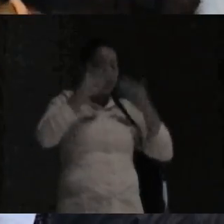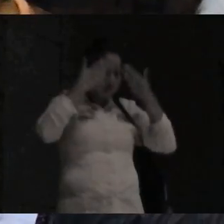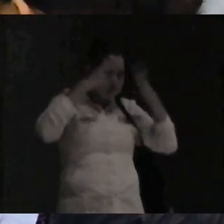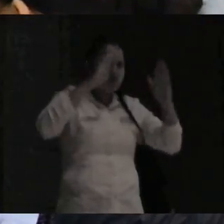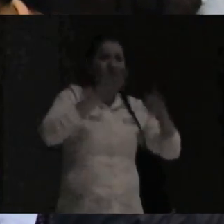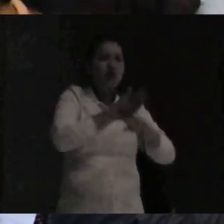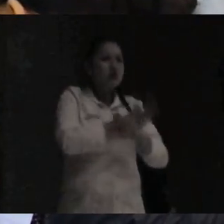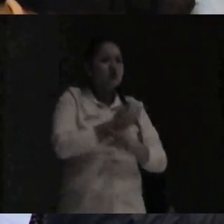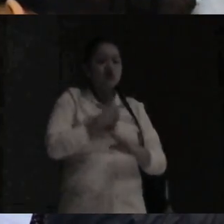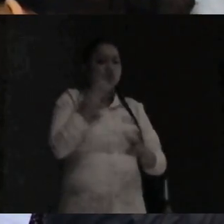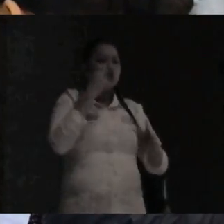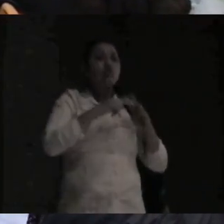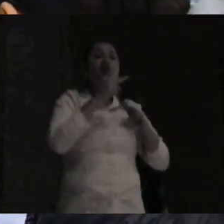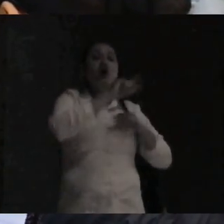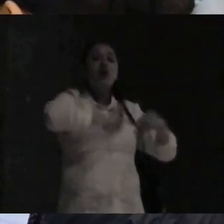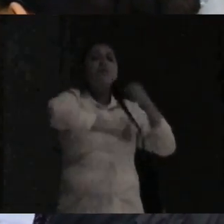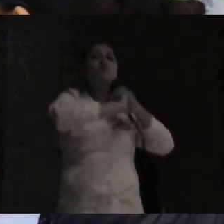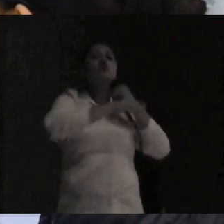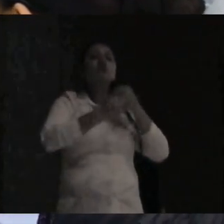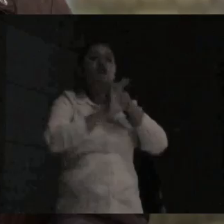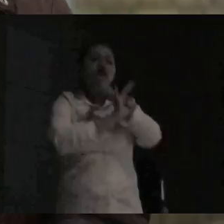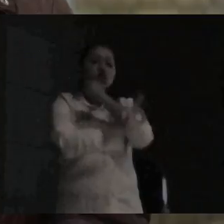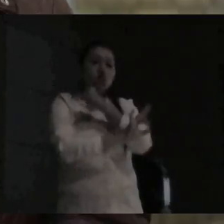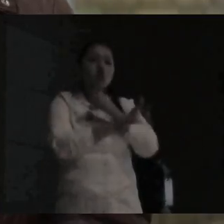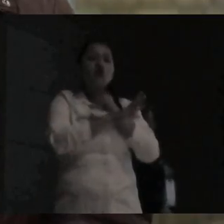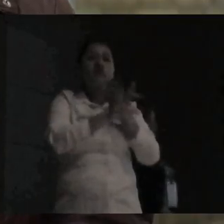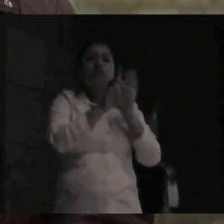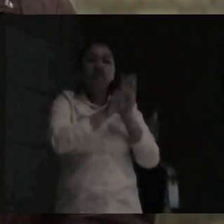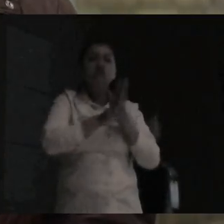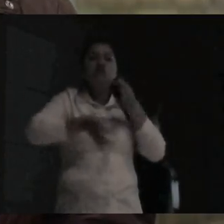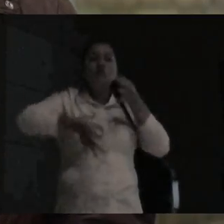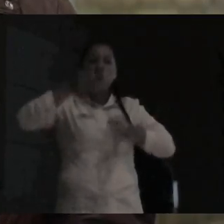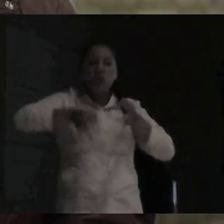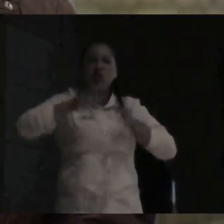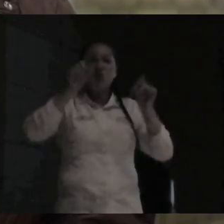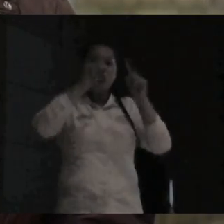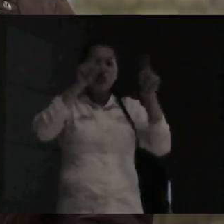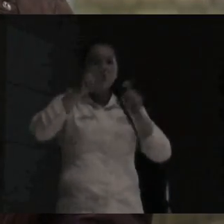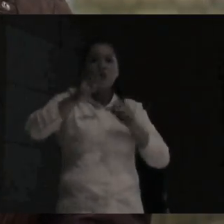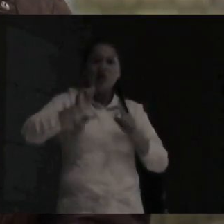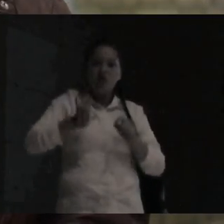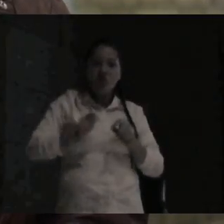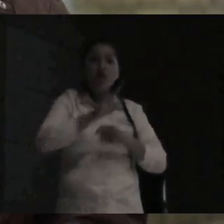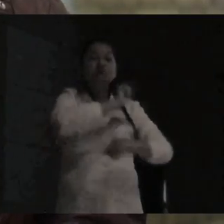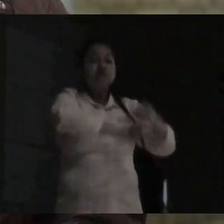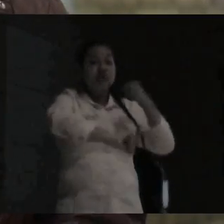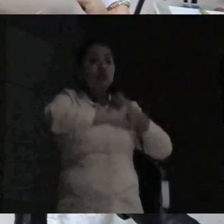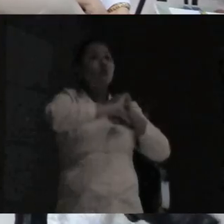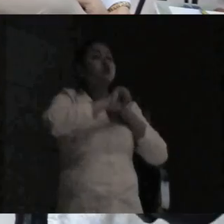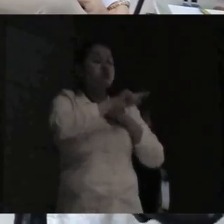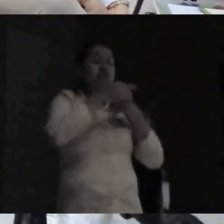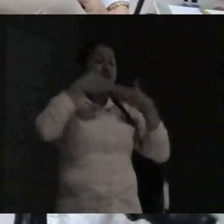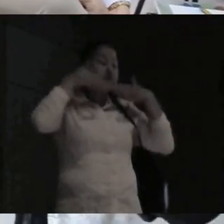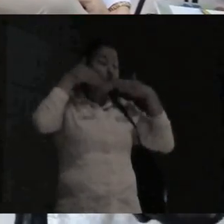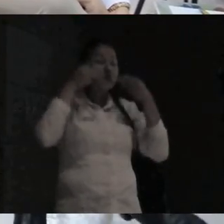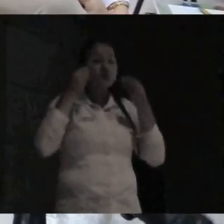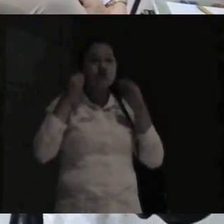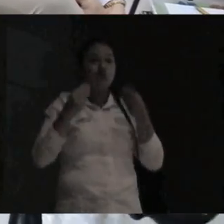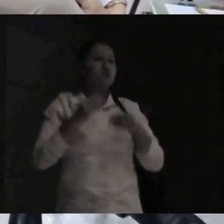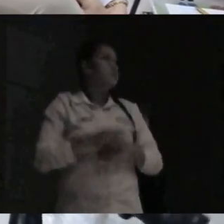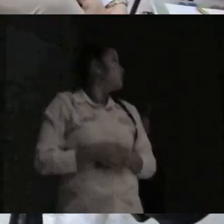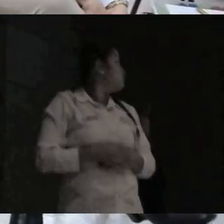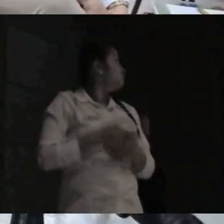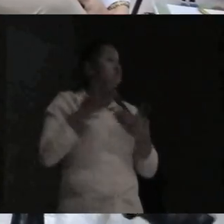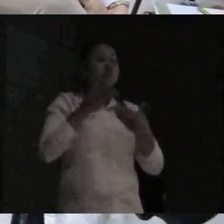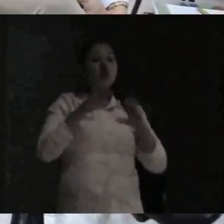apoyo psicológico hasta apoyo jurídico Allá nos han recibido con mucho cariño Hemos encontrado